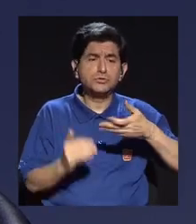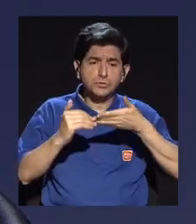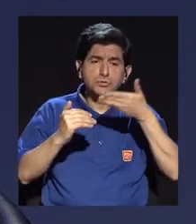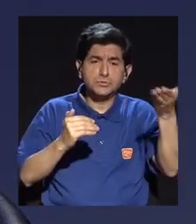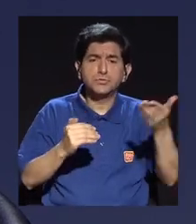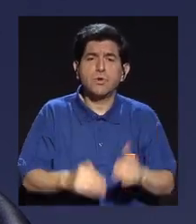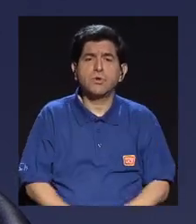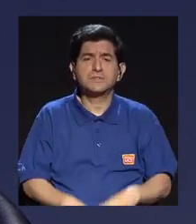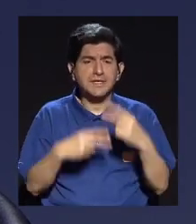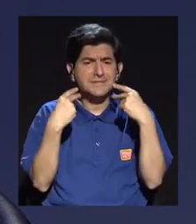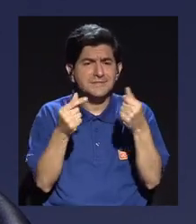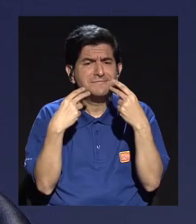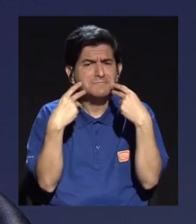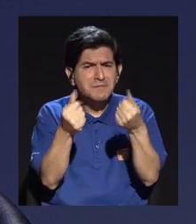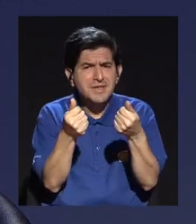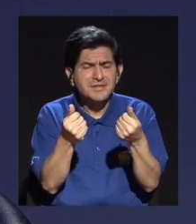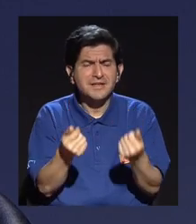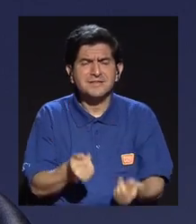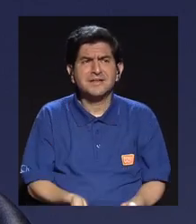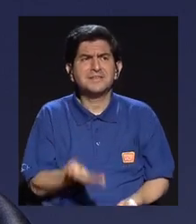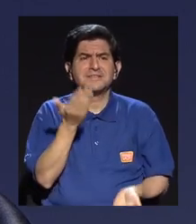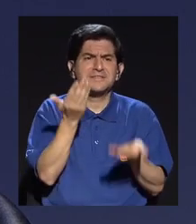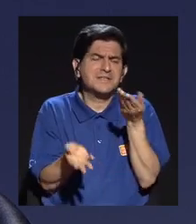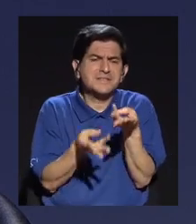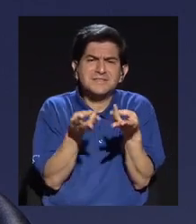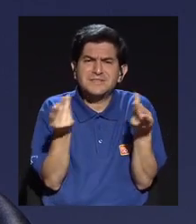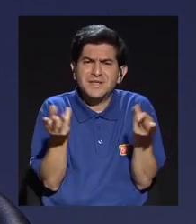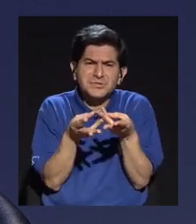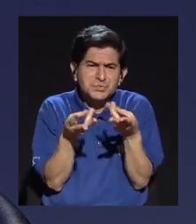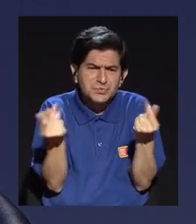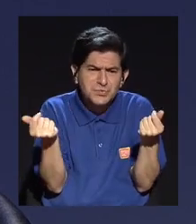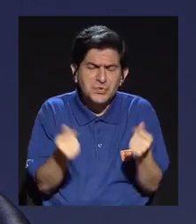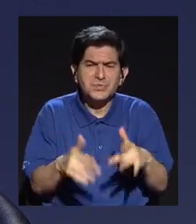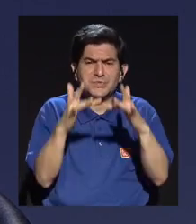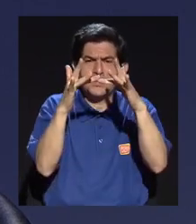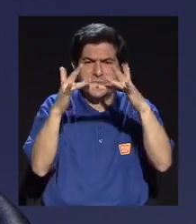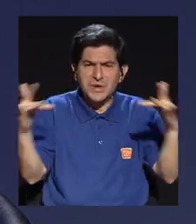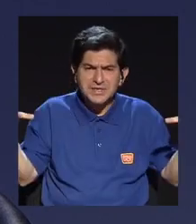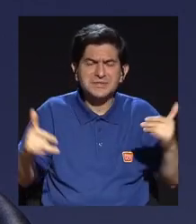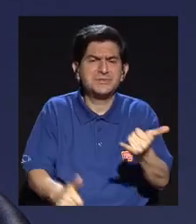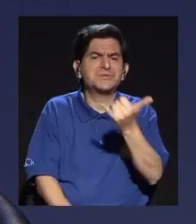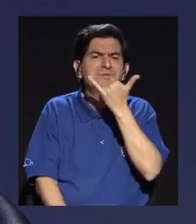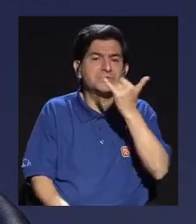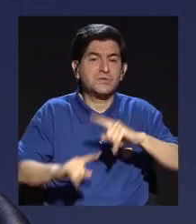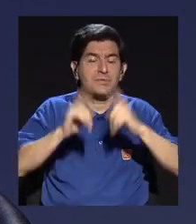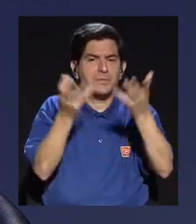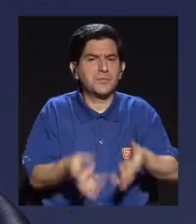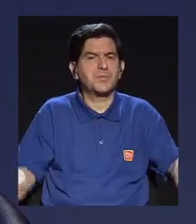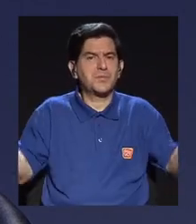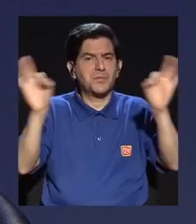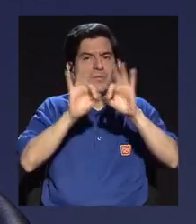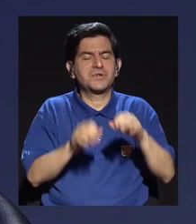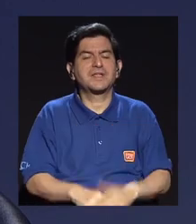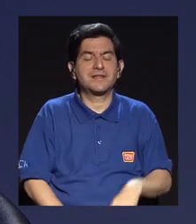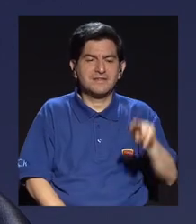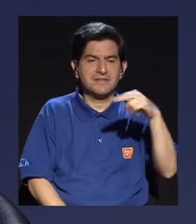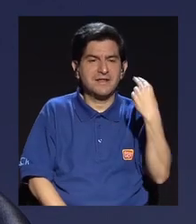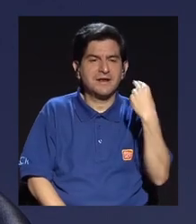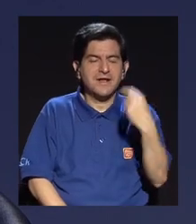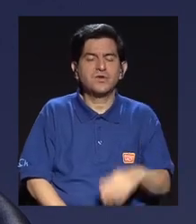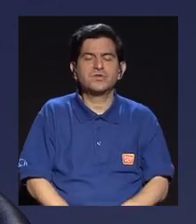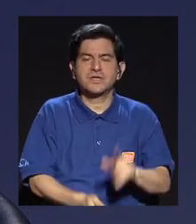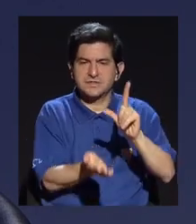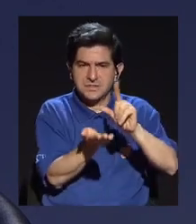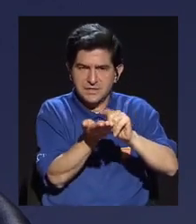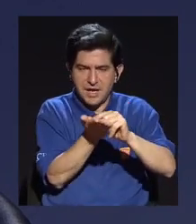sí hay cosas donde la inmediatez genera vacíos y genera errores, pero es importante la publicación de la